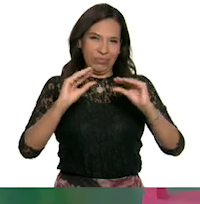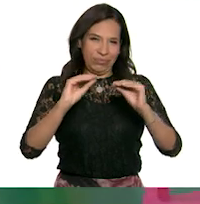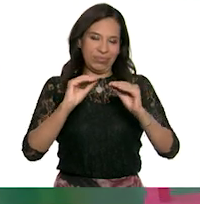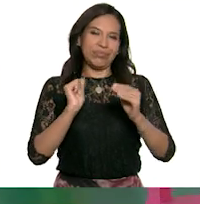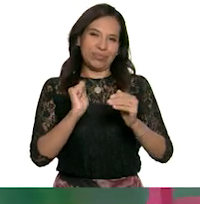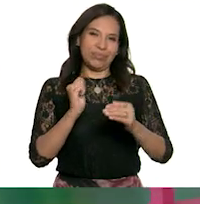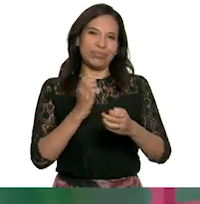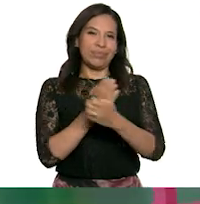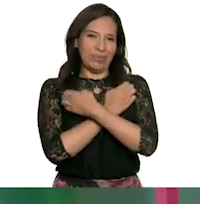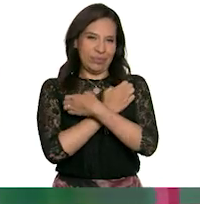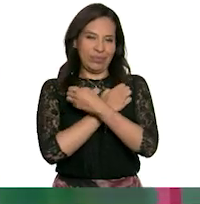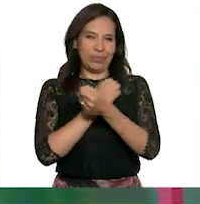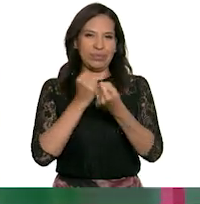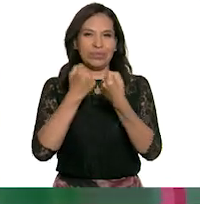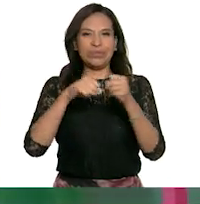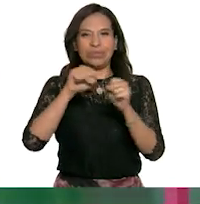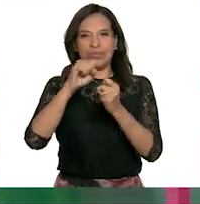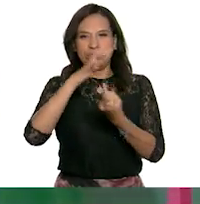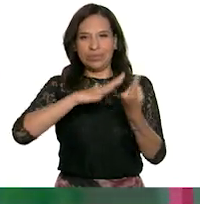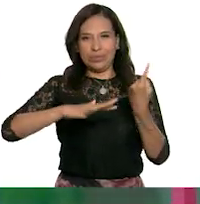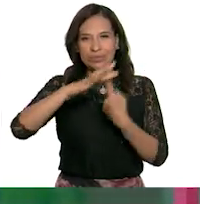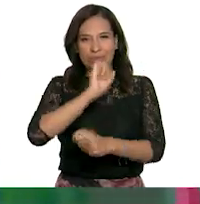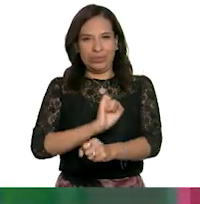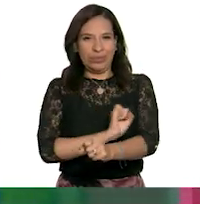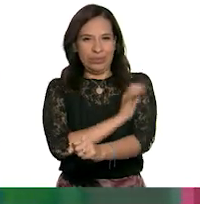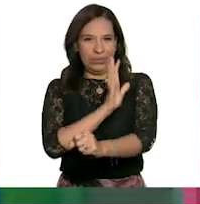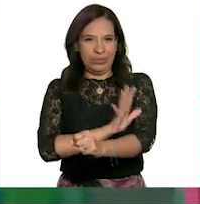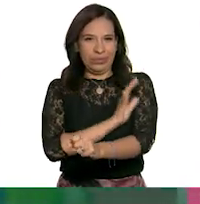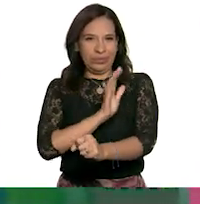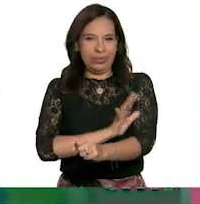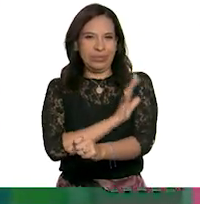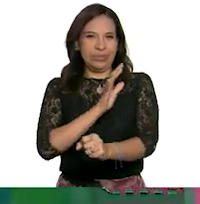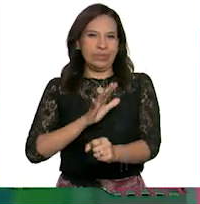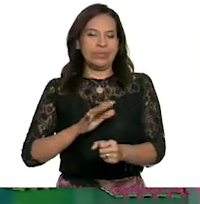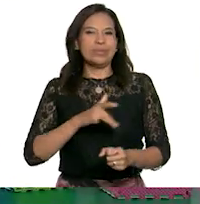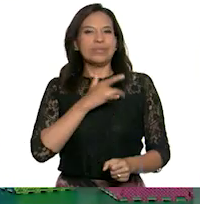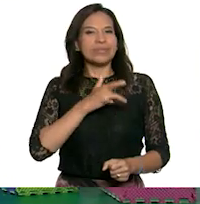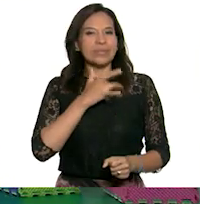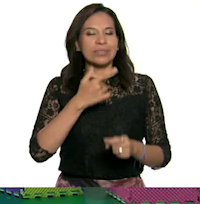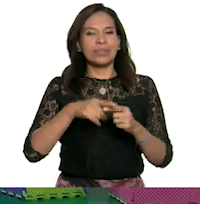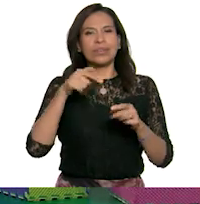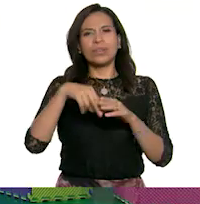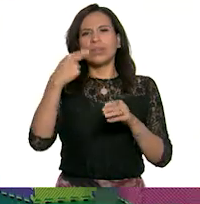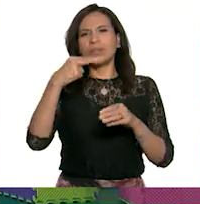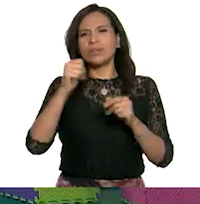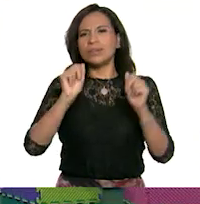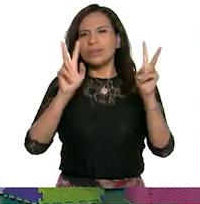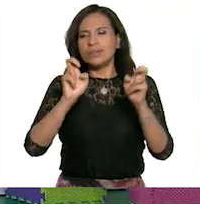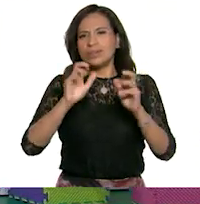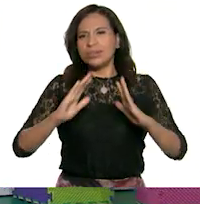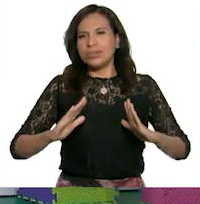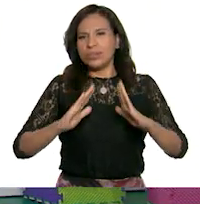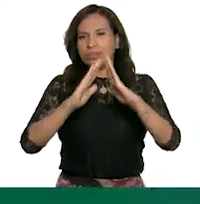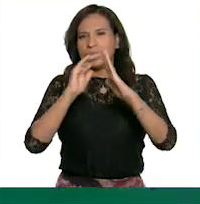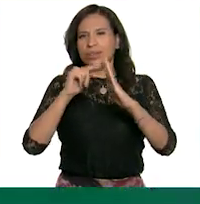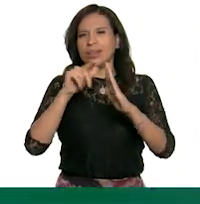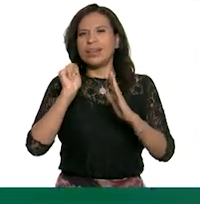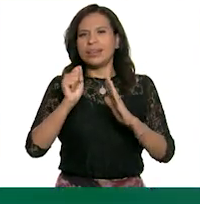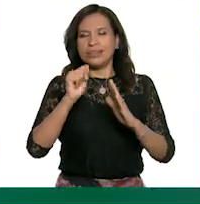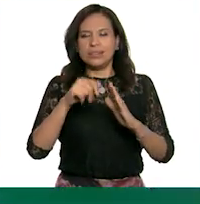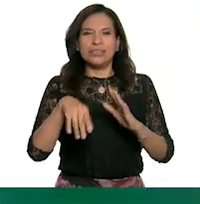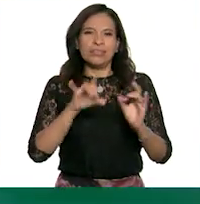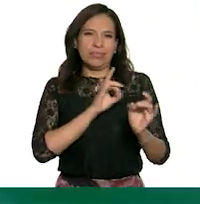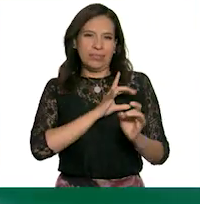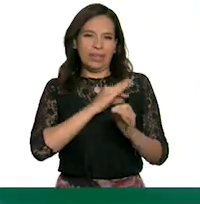es educación socioemocional. El tema del día de hoy es en la Torre del Miedo. Pero antes de comenzar, ¿por qué no me